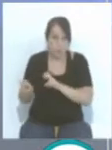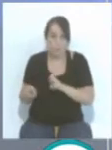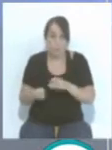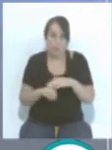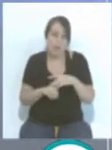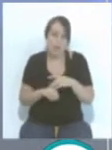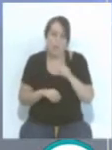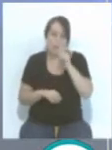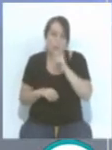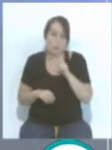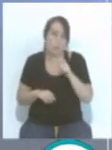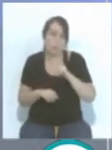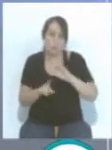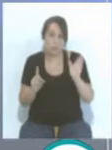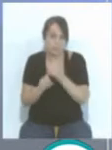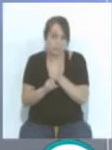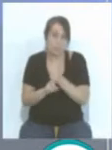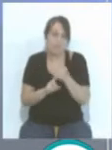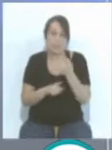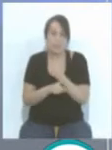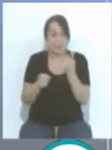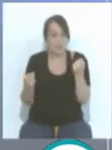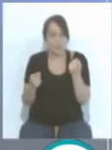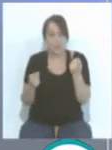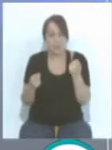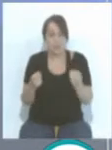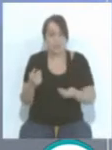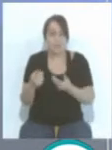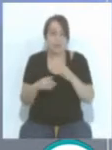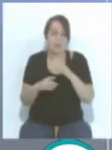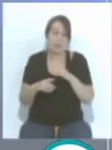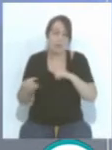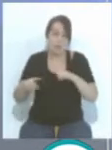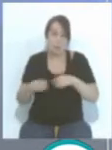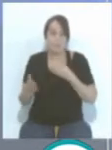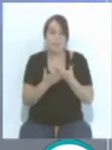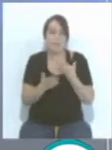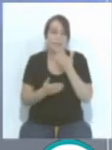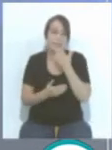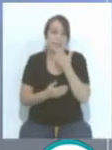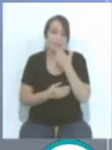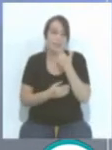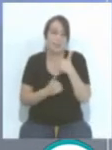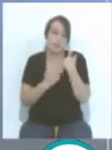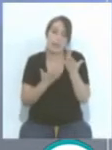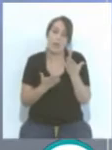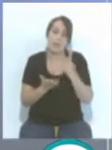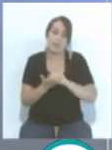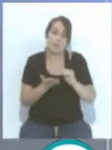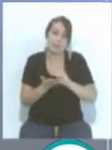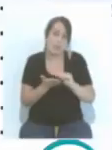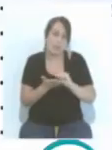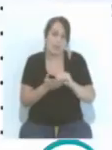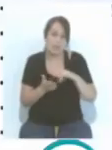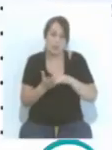al equipo, necesidades que la pide el entrenador y si se las puede ofrecer la secretaria técnico o dirección